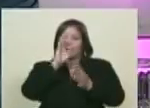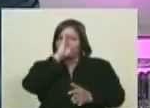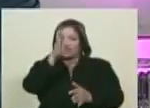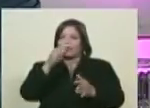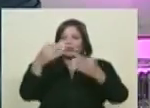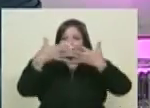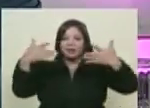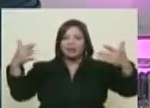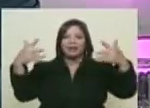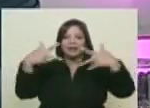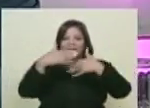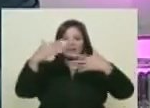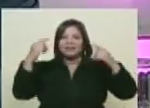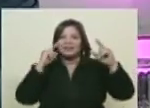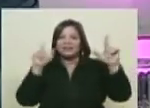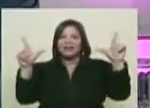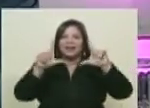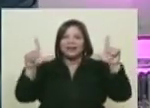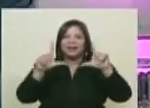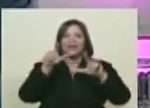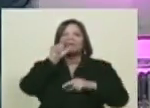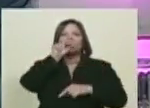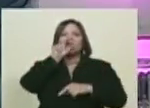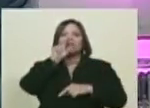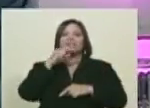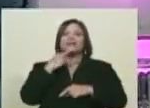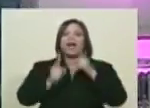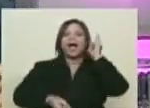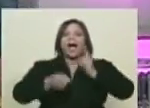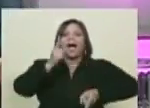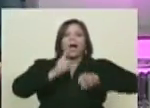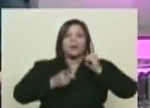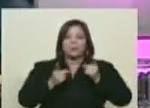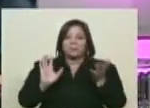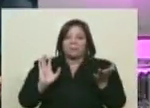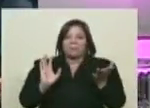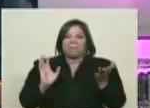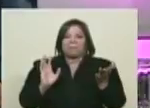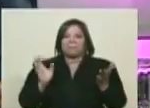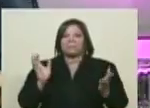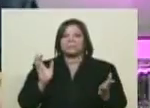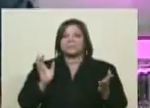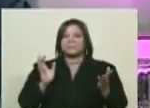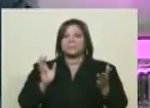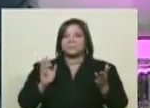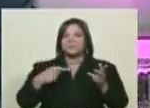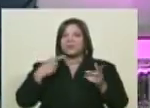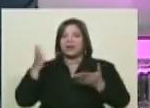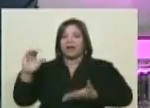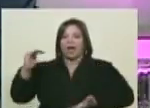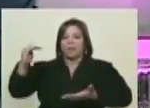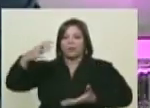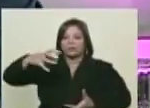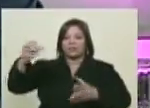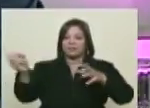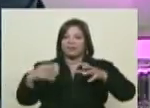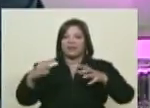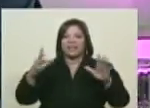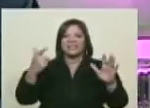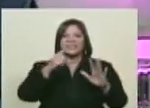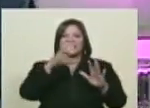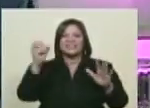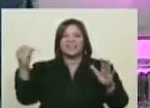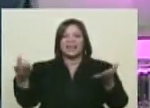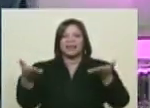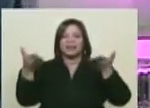sino los fragmentos que Jordi Evo le ha colocado en el Twitter. Vi que hubo alguna edición, por lo menos cuando él le trae una bolsa de billetes de 100 al presidente para